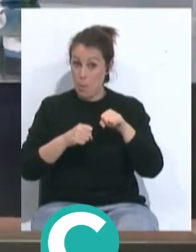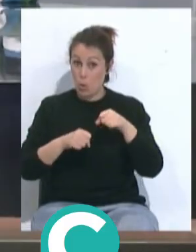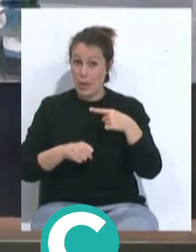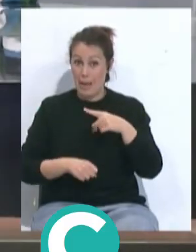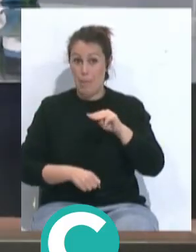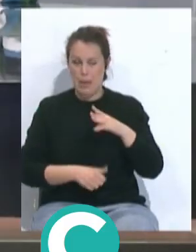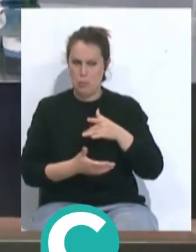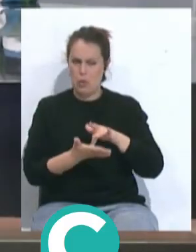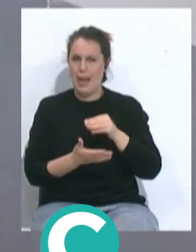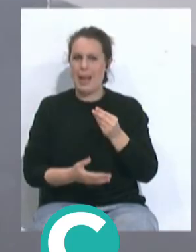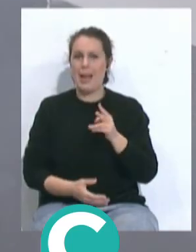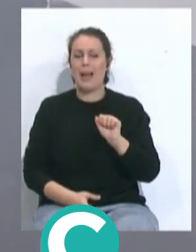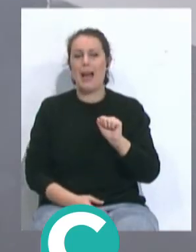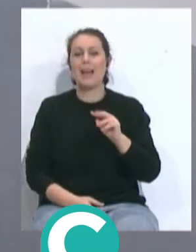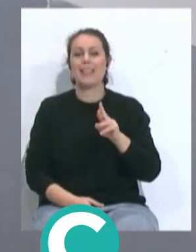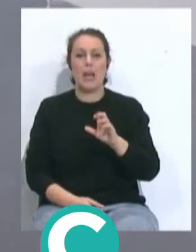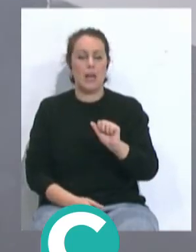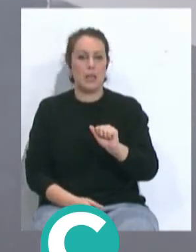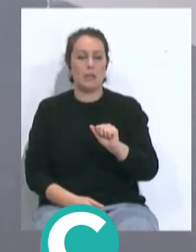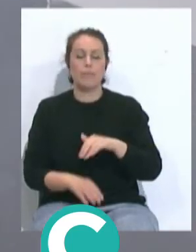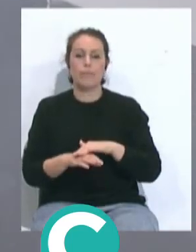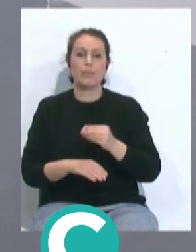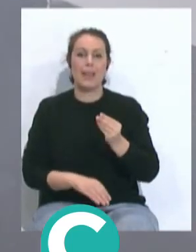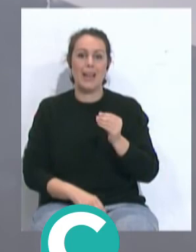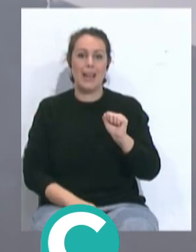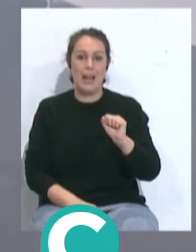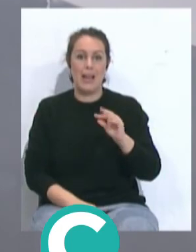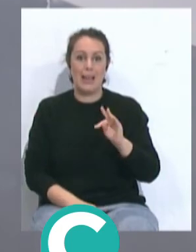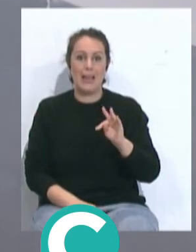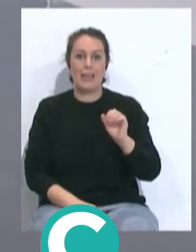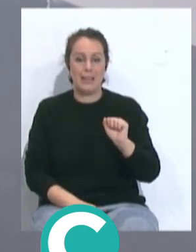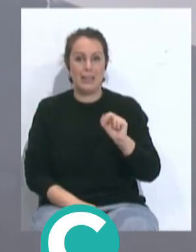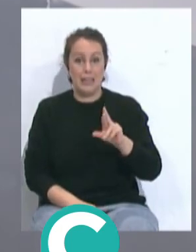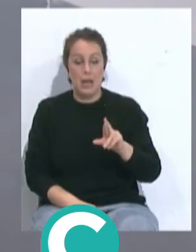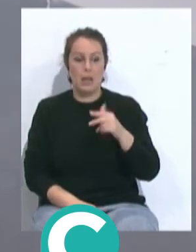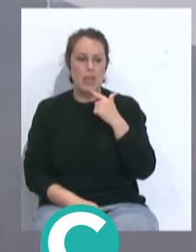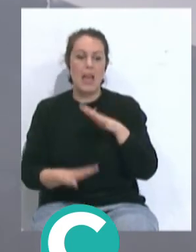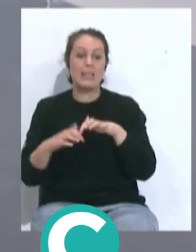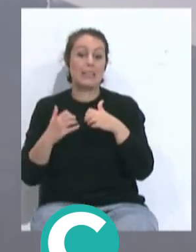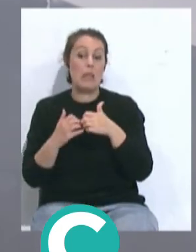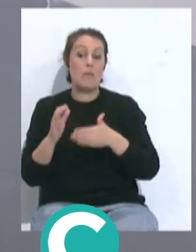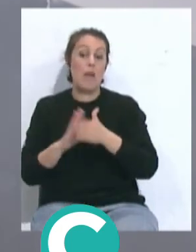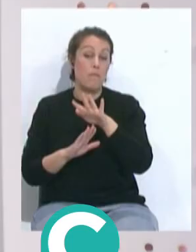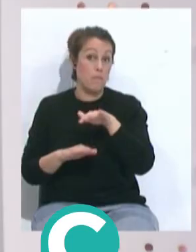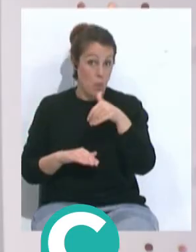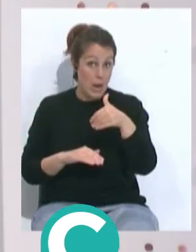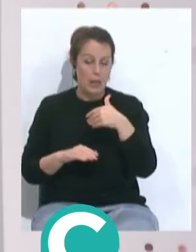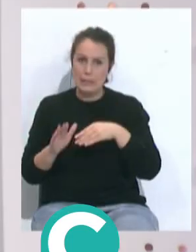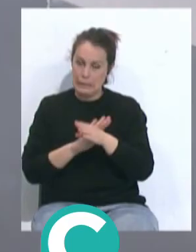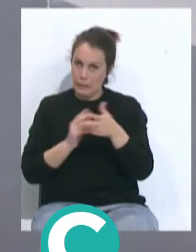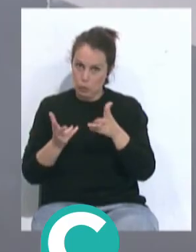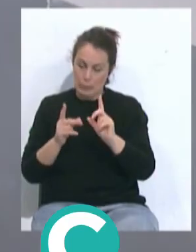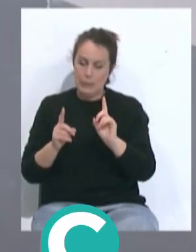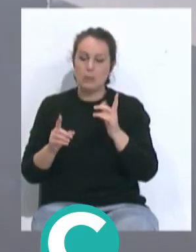MotoGP. Mi amigo Fabiani me decía que fue a visitar algunos estadios por fuera, no permiten la entrada,